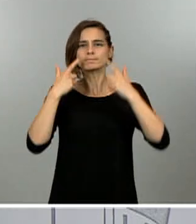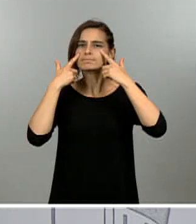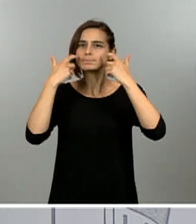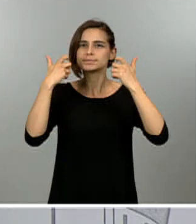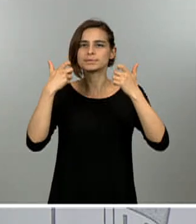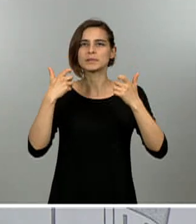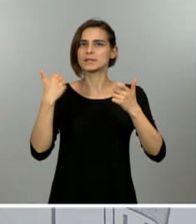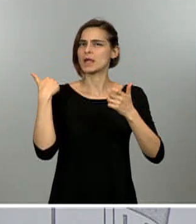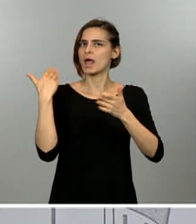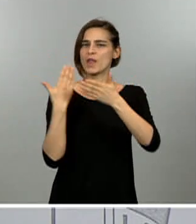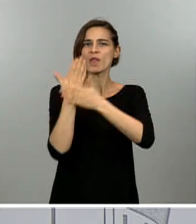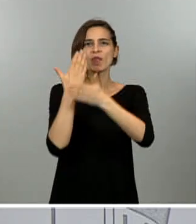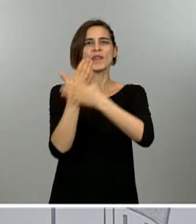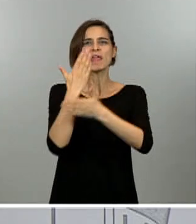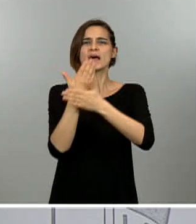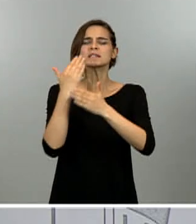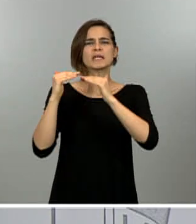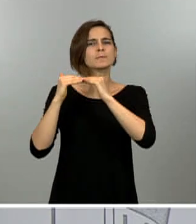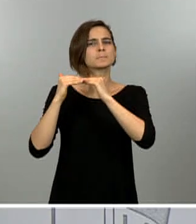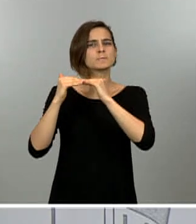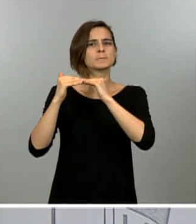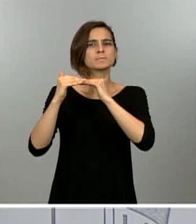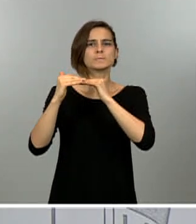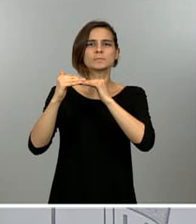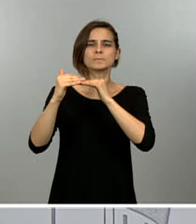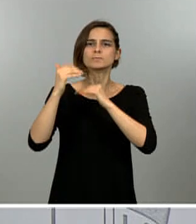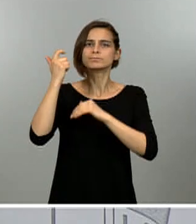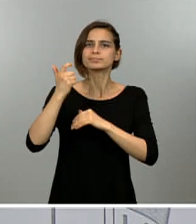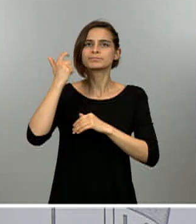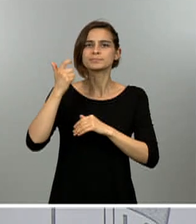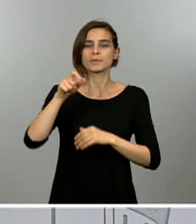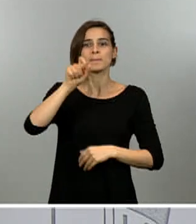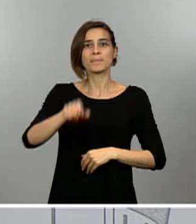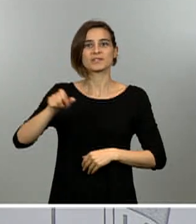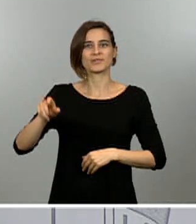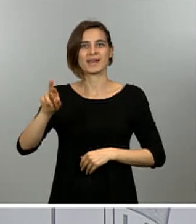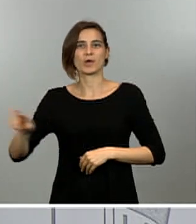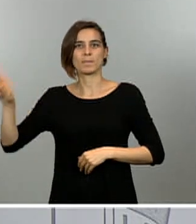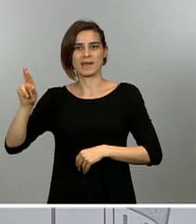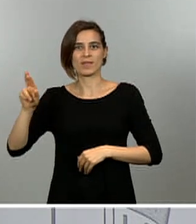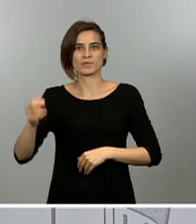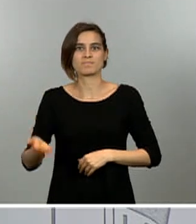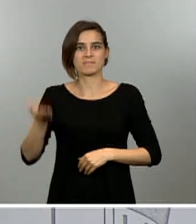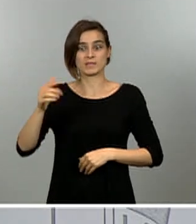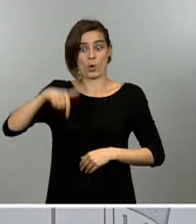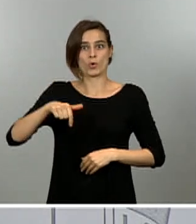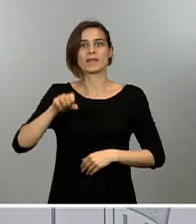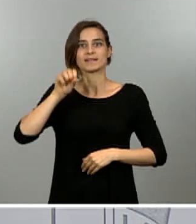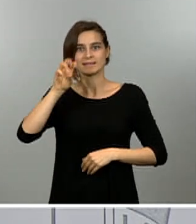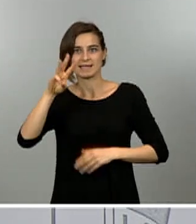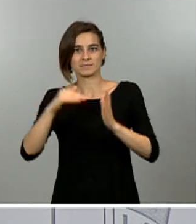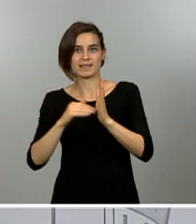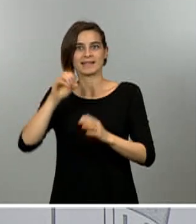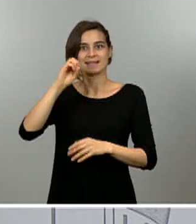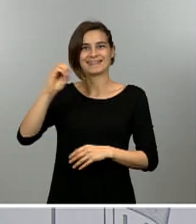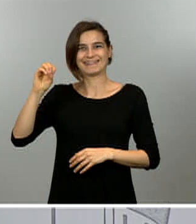días, de una forma sostenida, tenemos más números de recuperados. Hoy, 3.013 personas que afortunadamente se han recuperado que